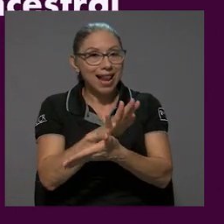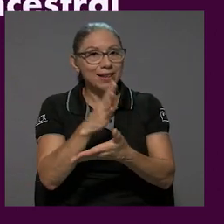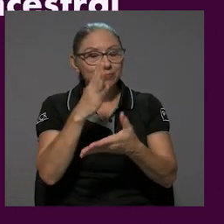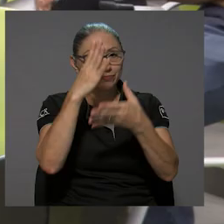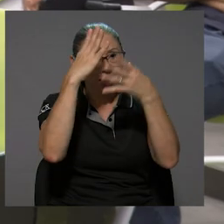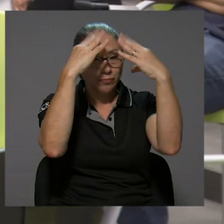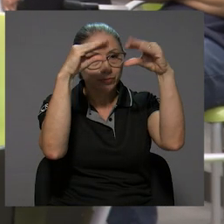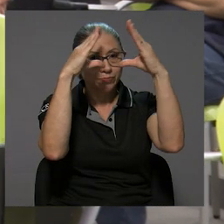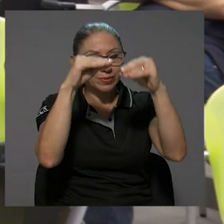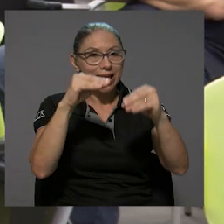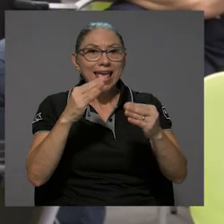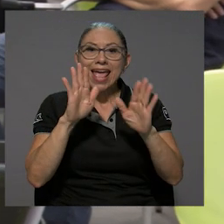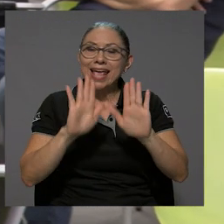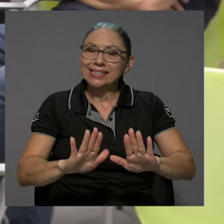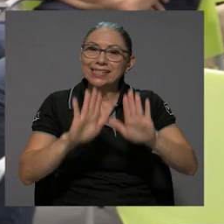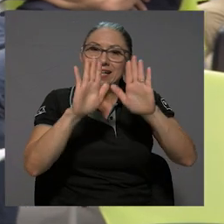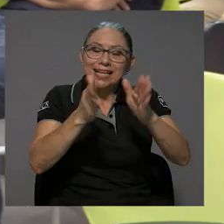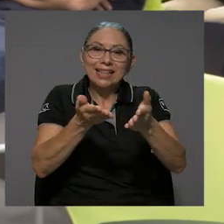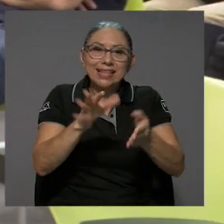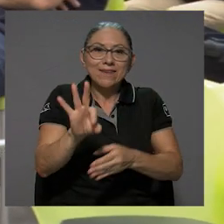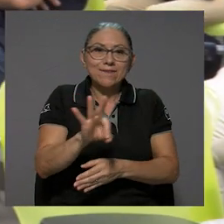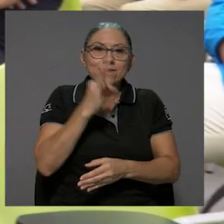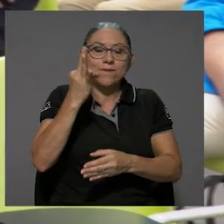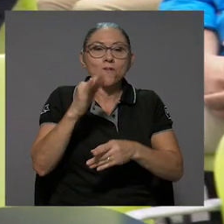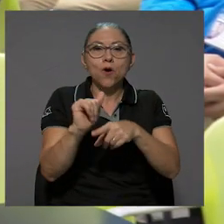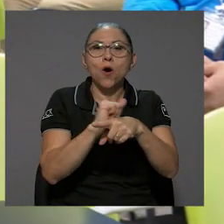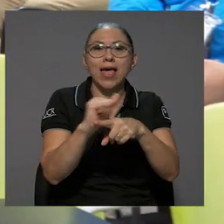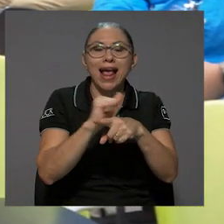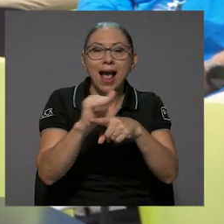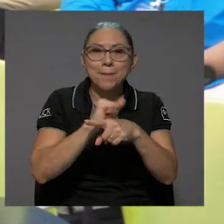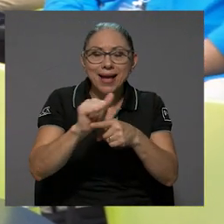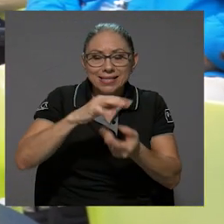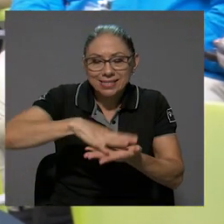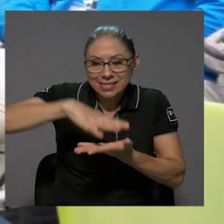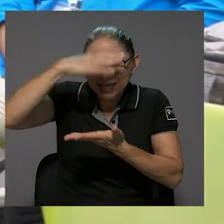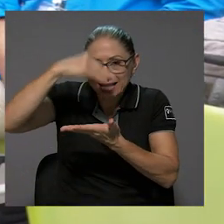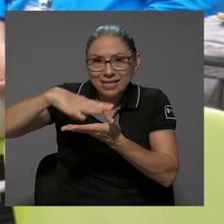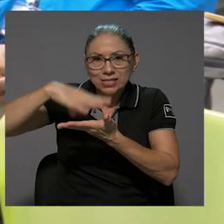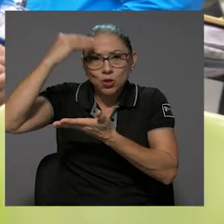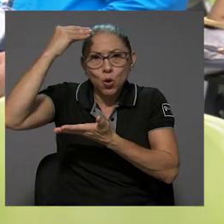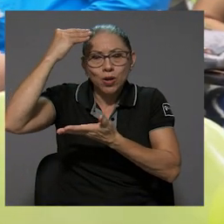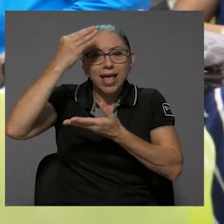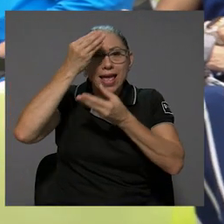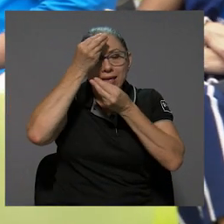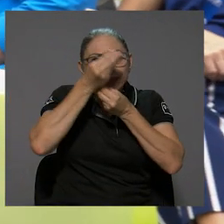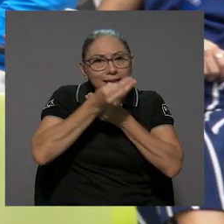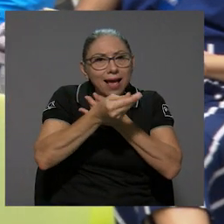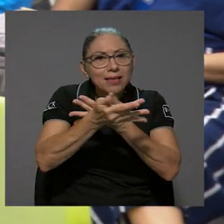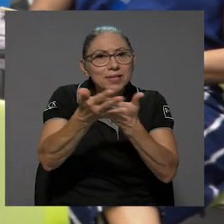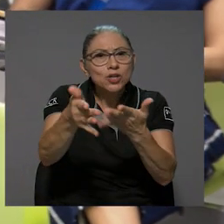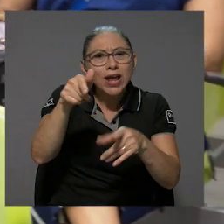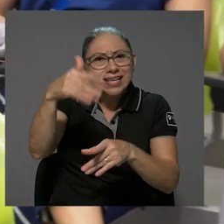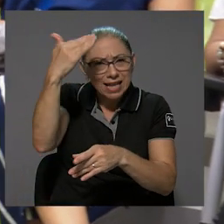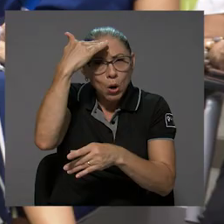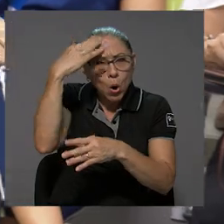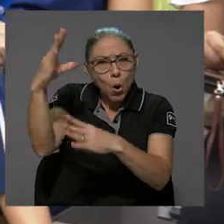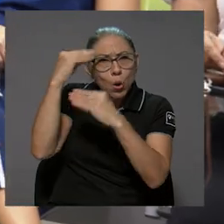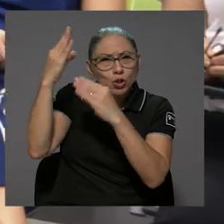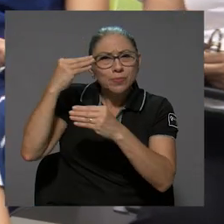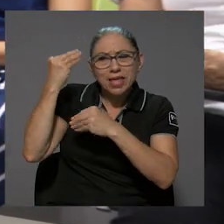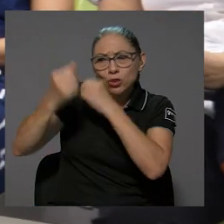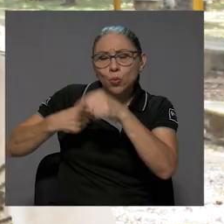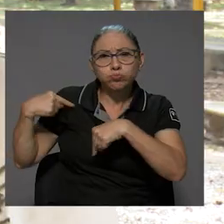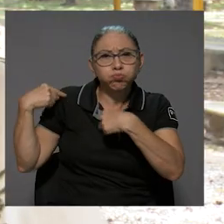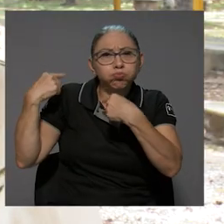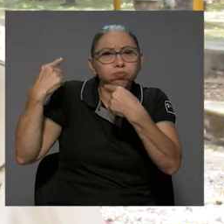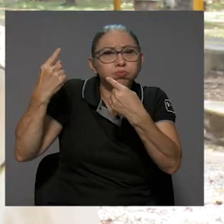es una extraordinaria herramienta de capacitación, de transmisión de ese conocimiento ancestral, de toda